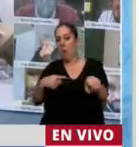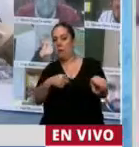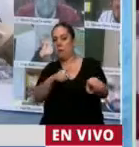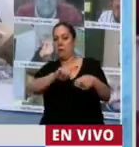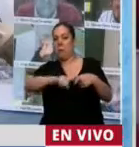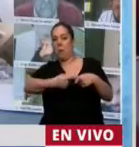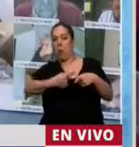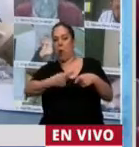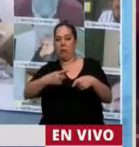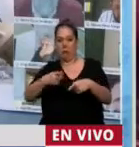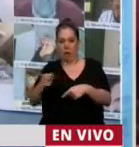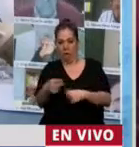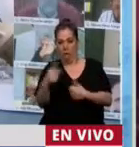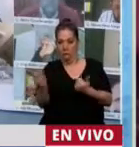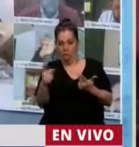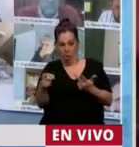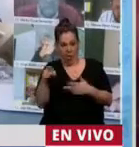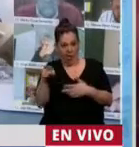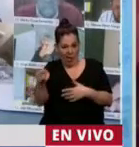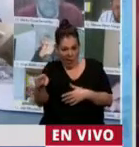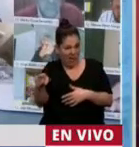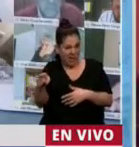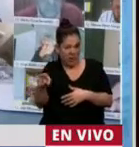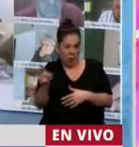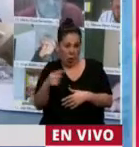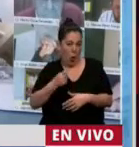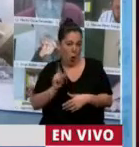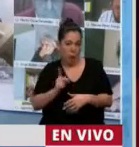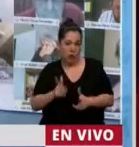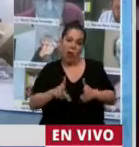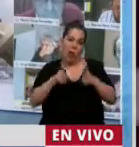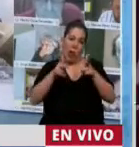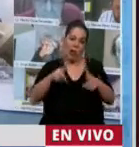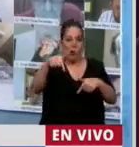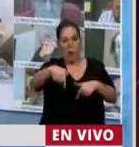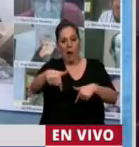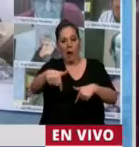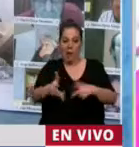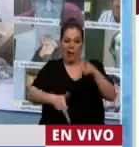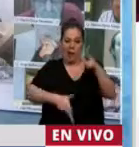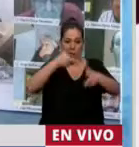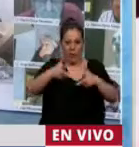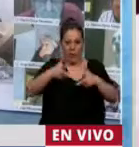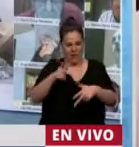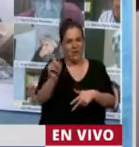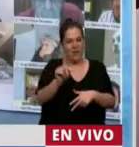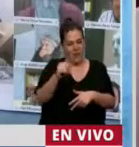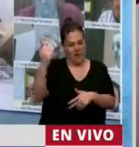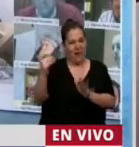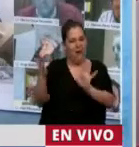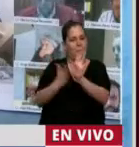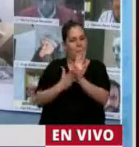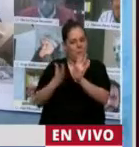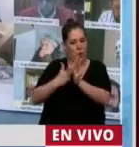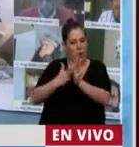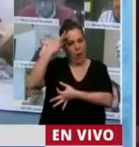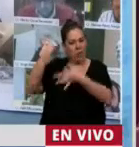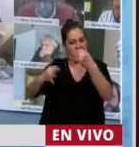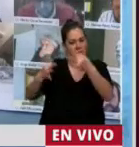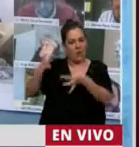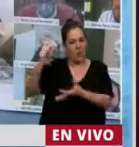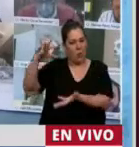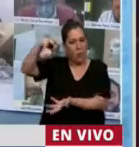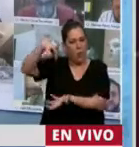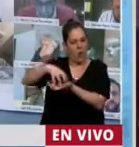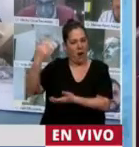Totalmente, totalmente. Eran cuatro, cinco, diez o cuarenta, no sé cuántos eran, pero por las afirmaciones